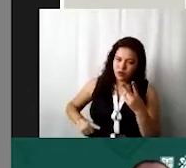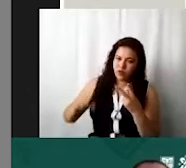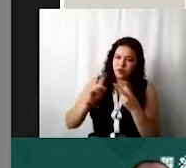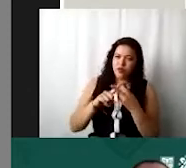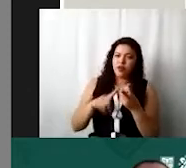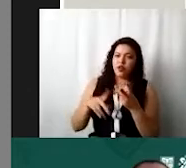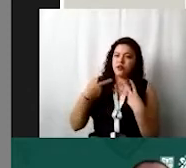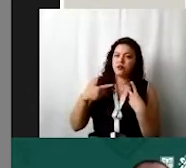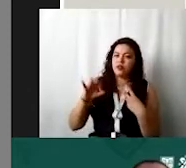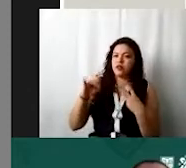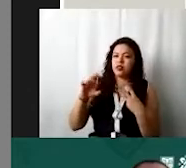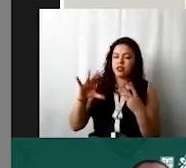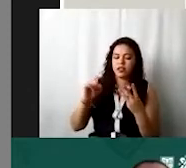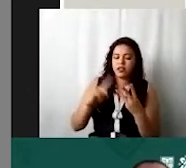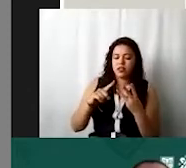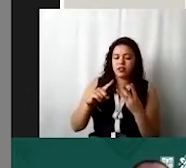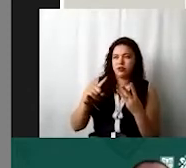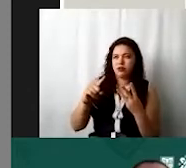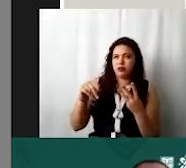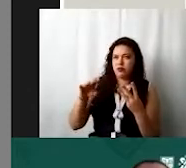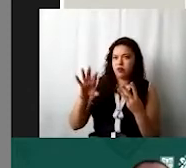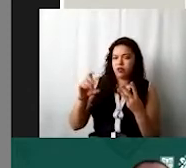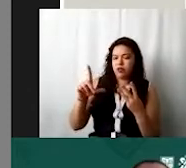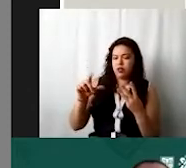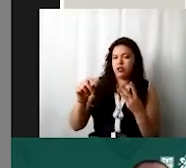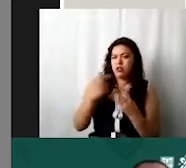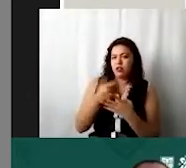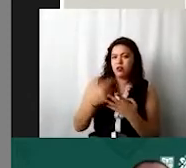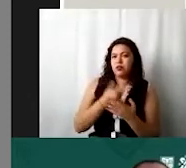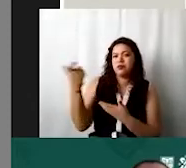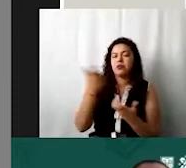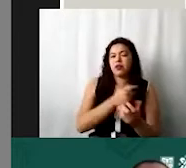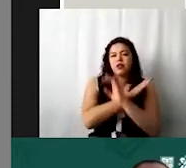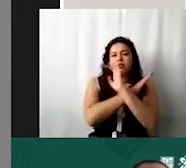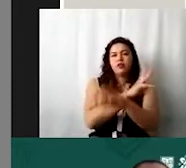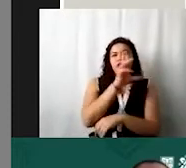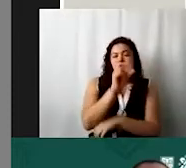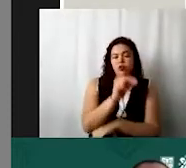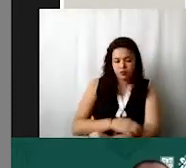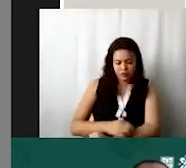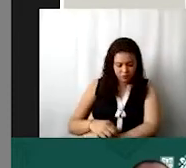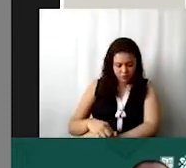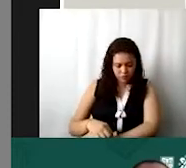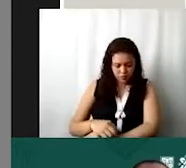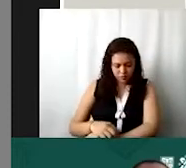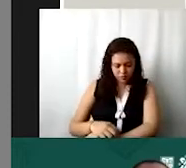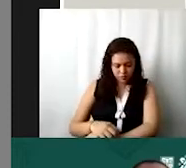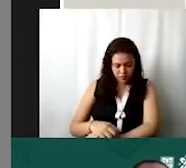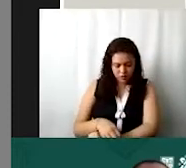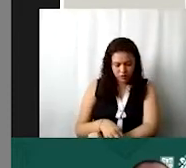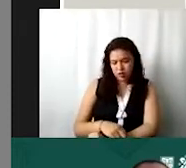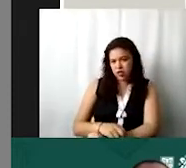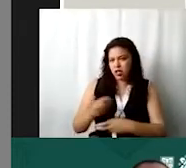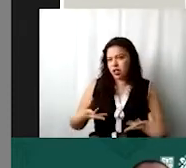físicas o morales y van a ver las cuentas de donativos en efectivo no restringidos que son los que se pueden gastar en lo que ustedes quieran